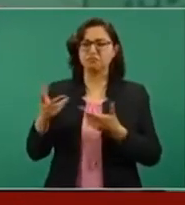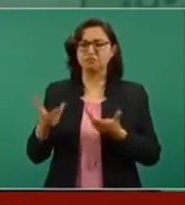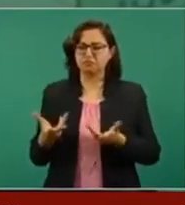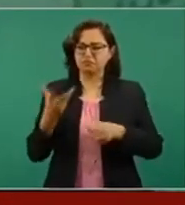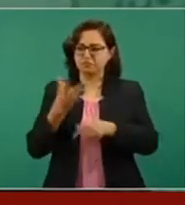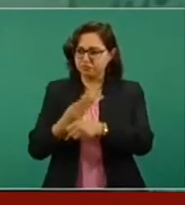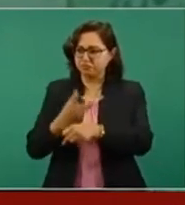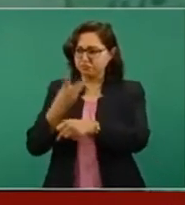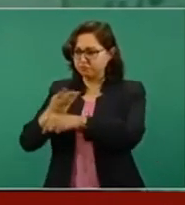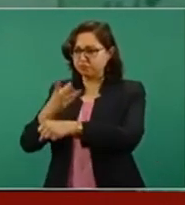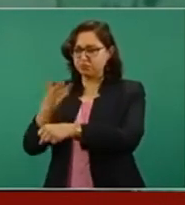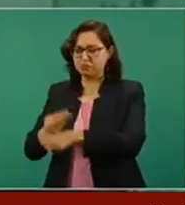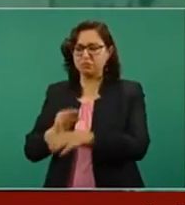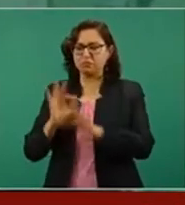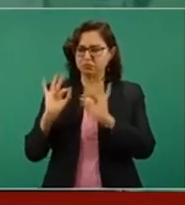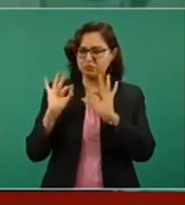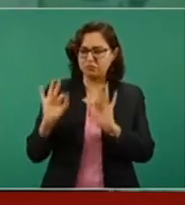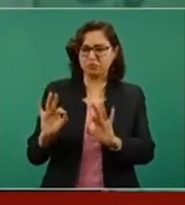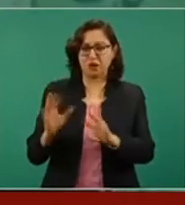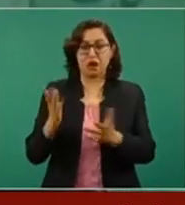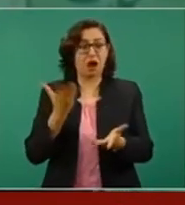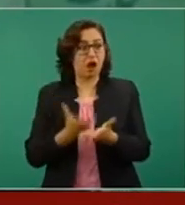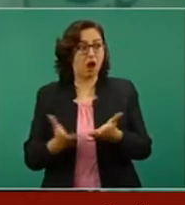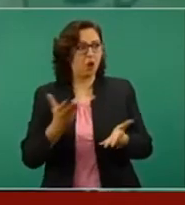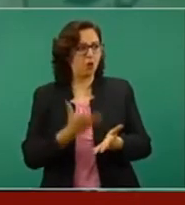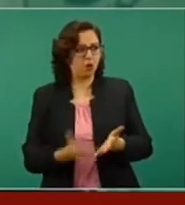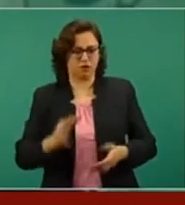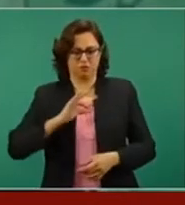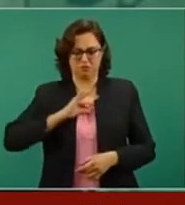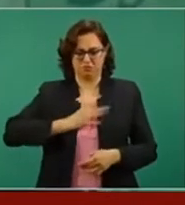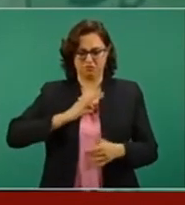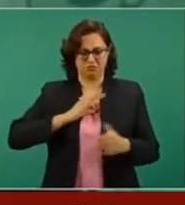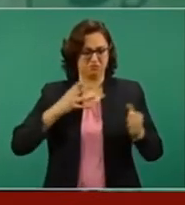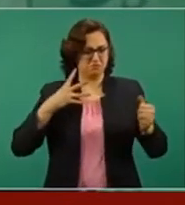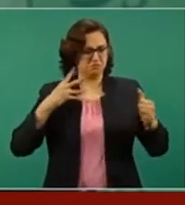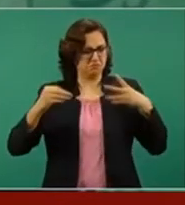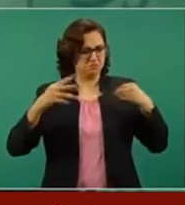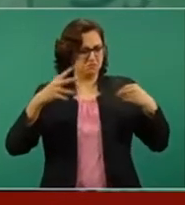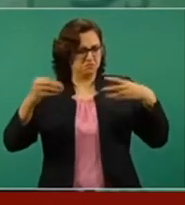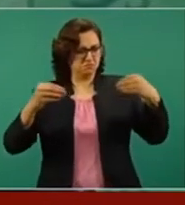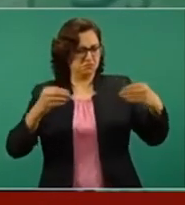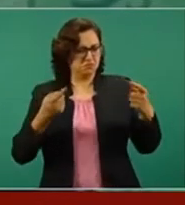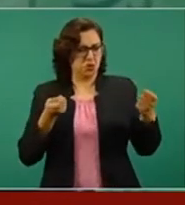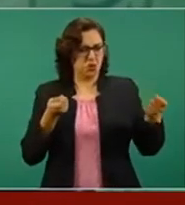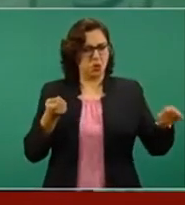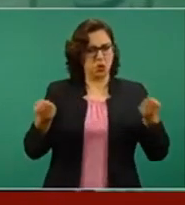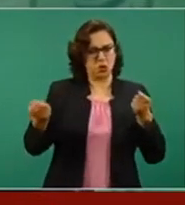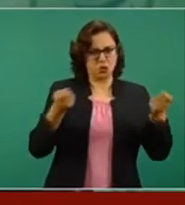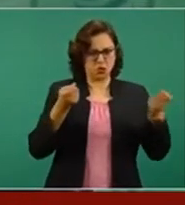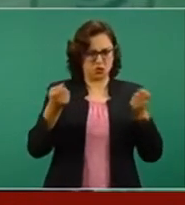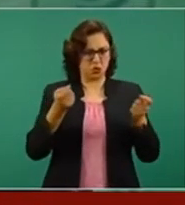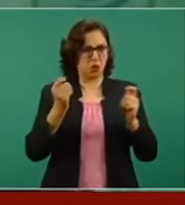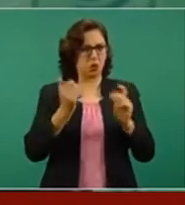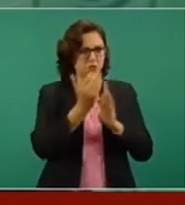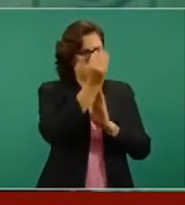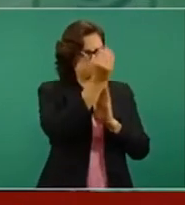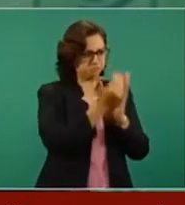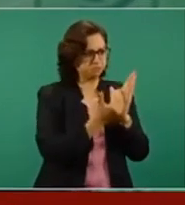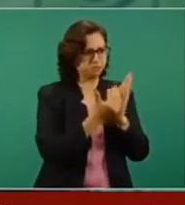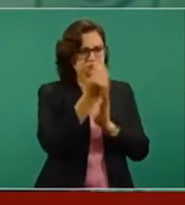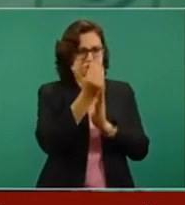ya hay estados con semáforo